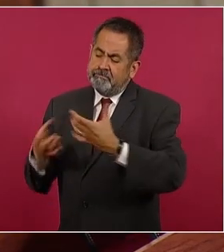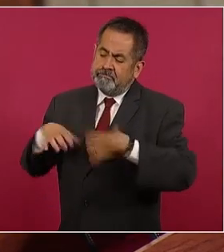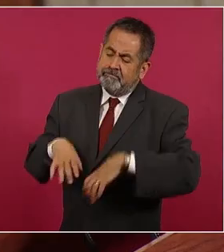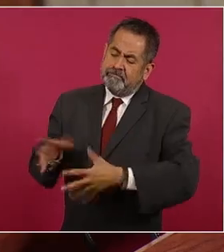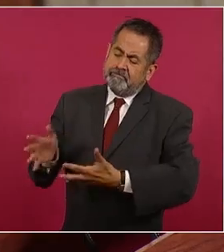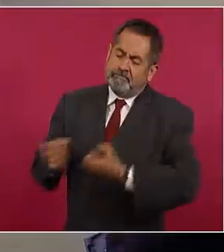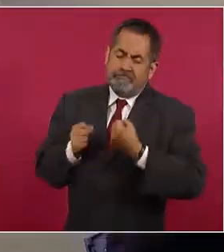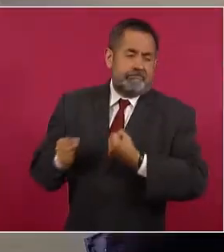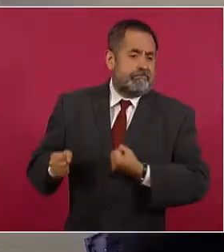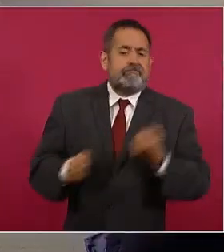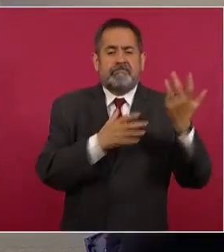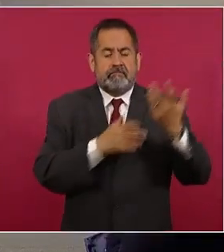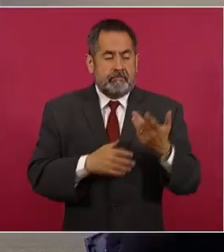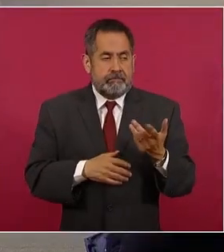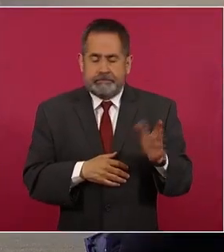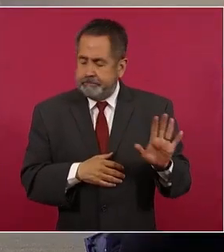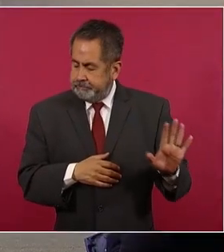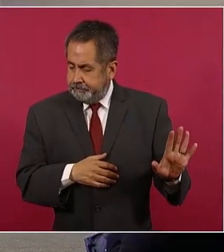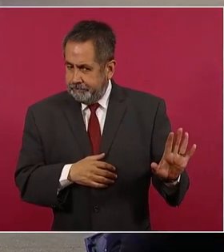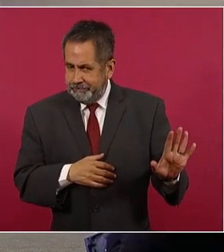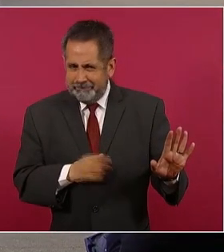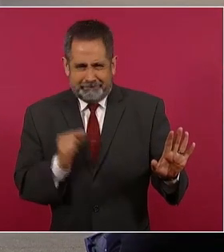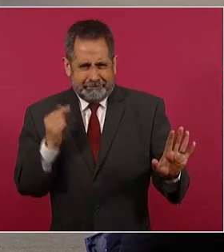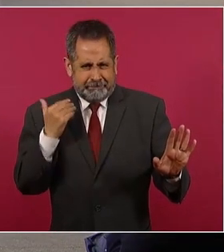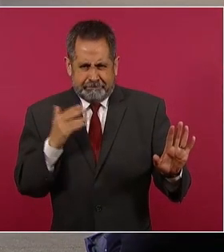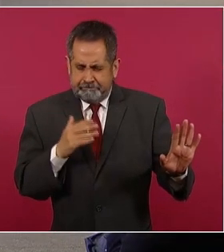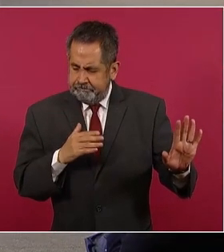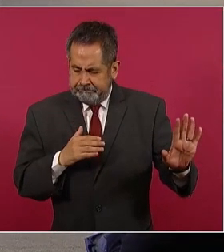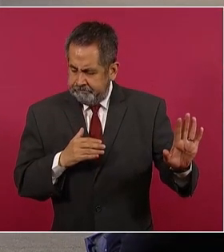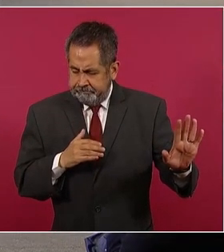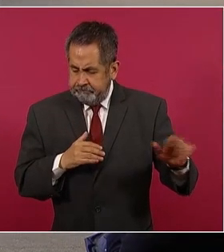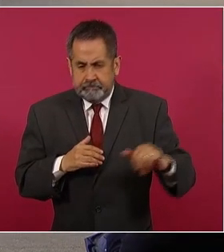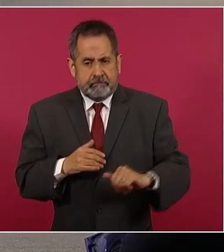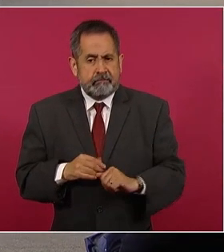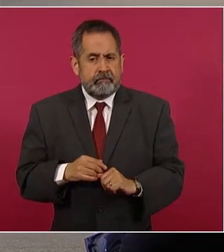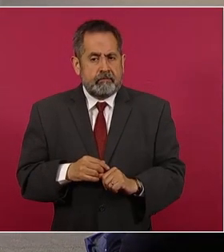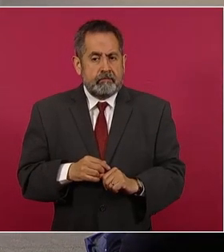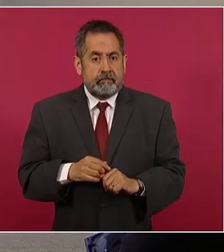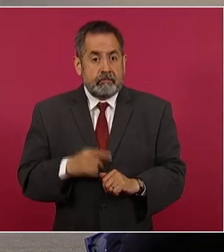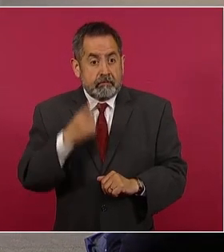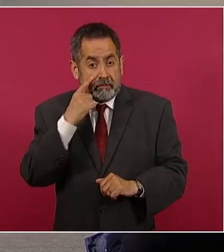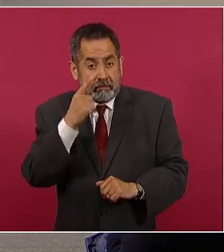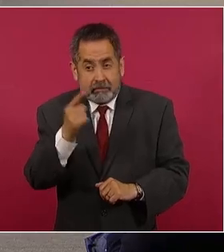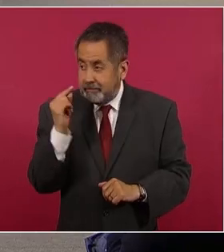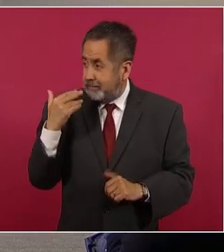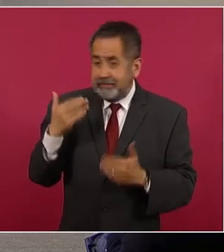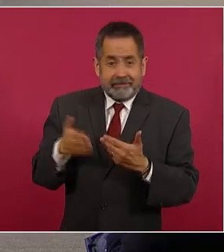apenas, esto es actual.